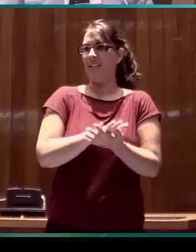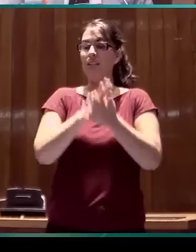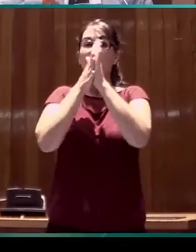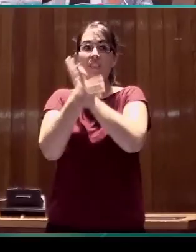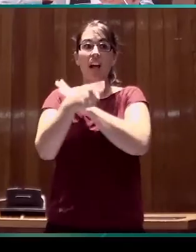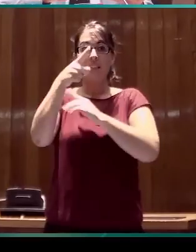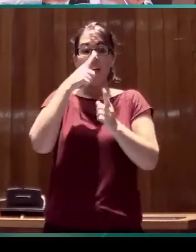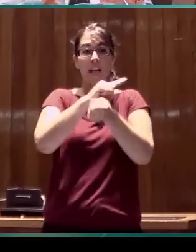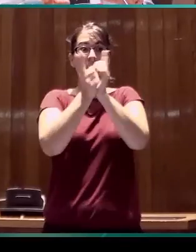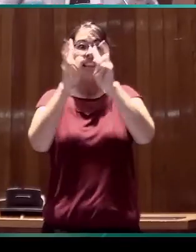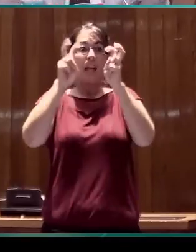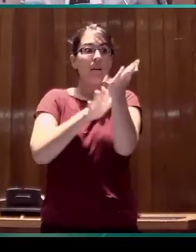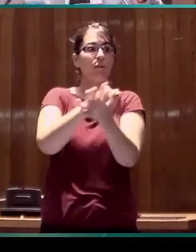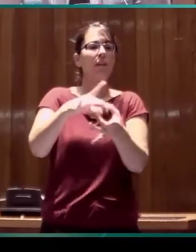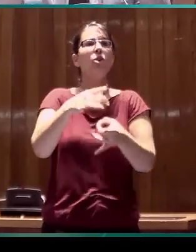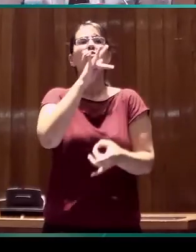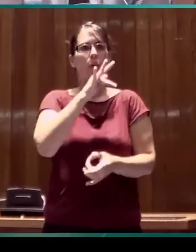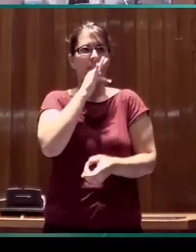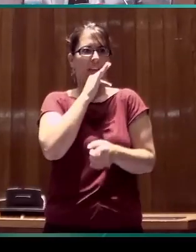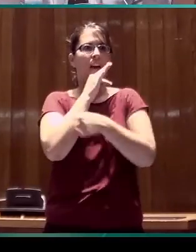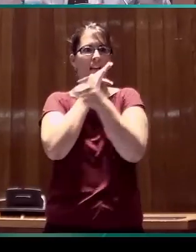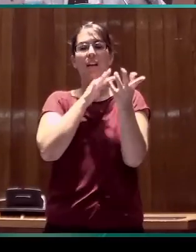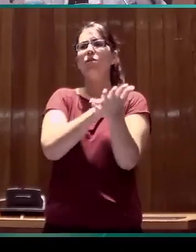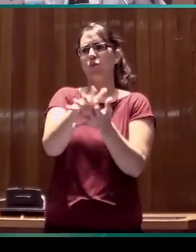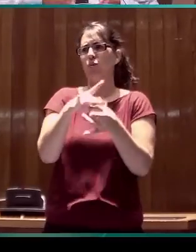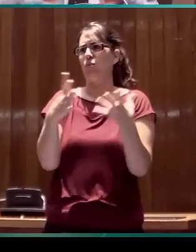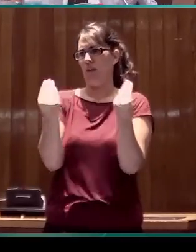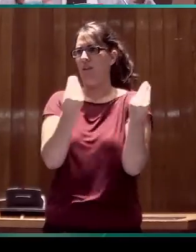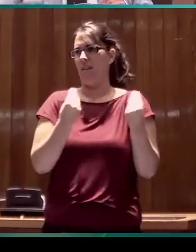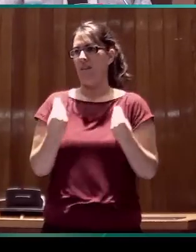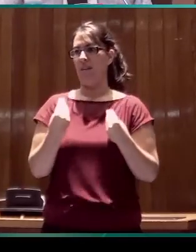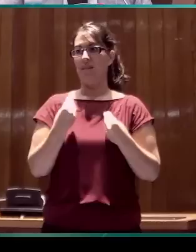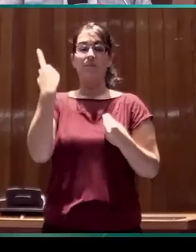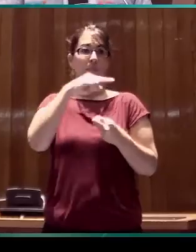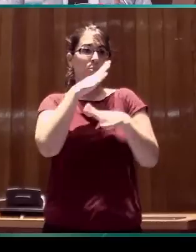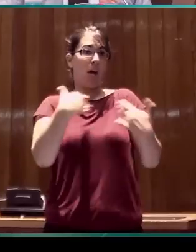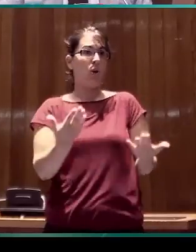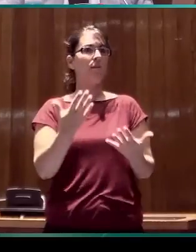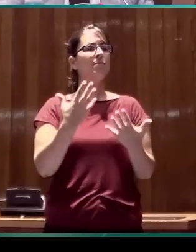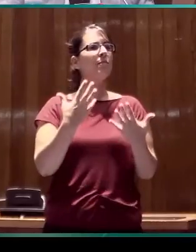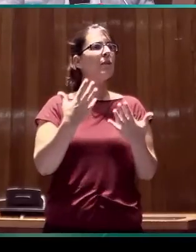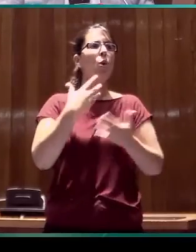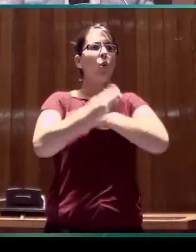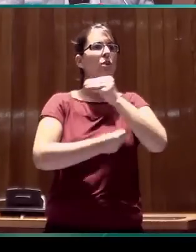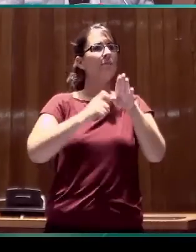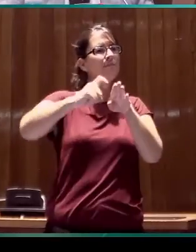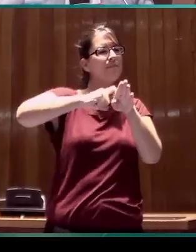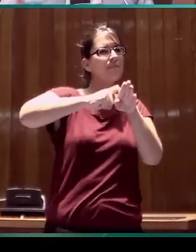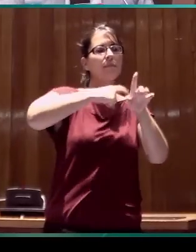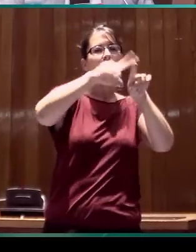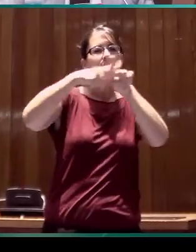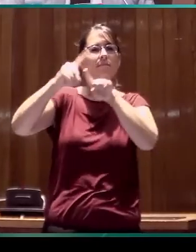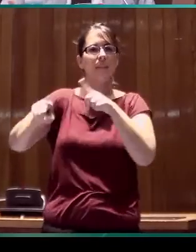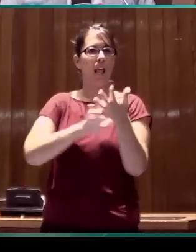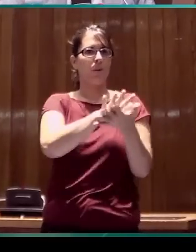esa variación que existe todavía en esta sección de tiempo. Sabemos que las diferentes generaciones usan variantes diferentes de lenguas de signos